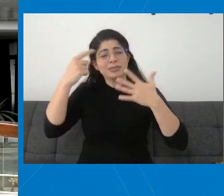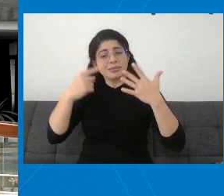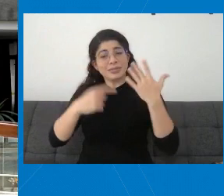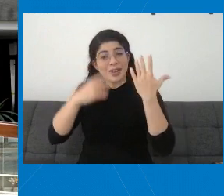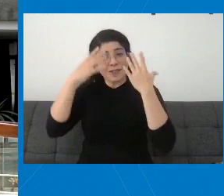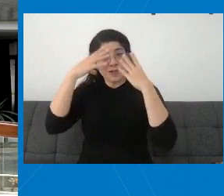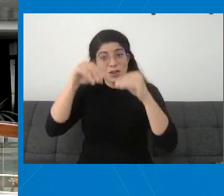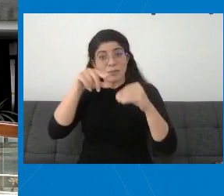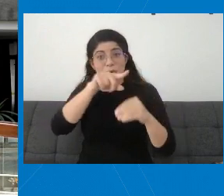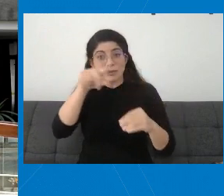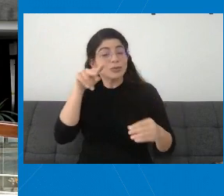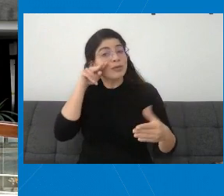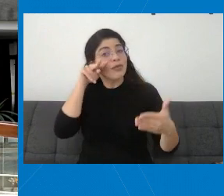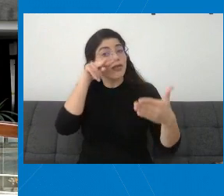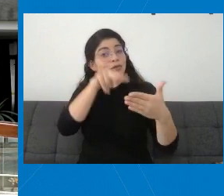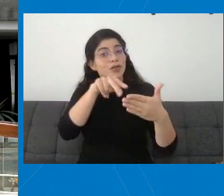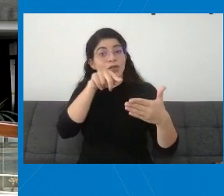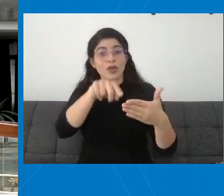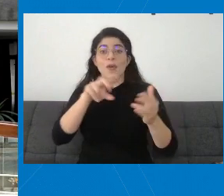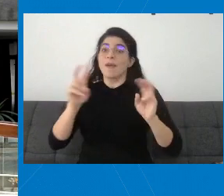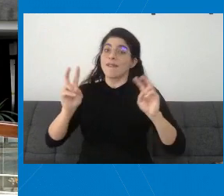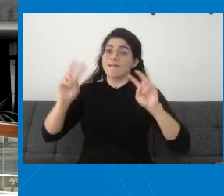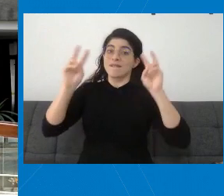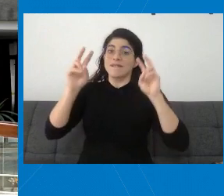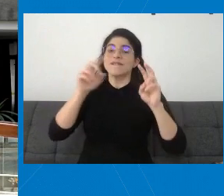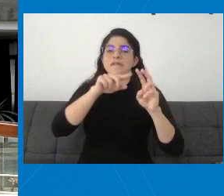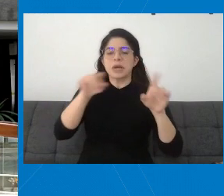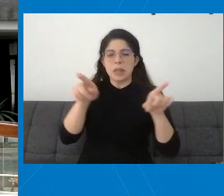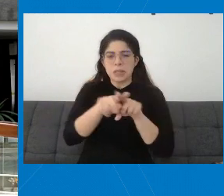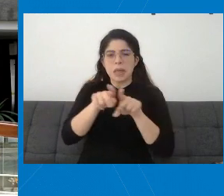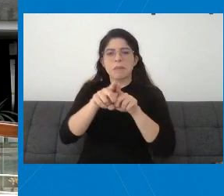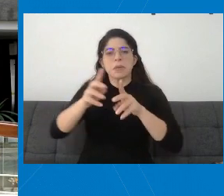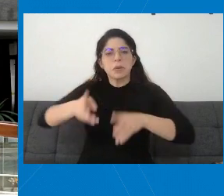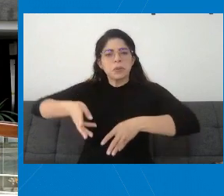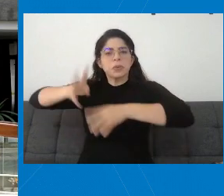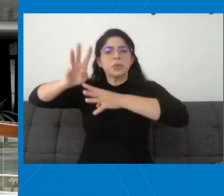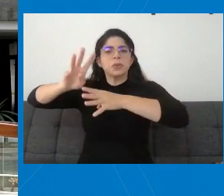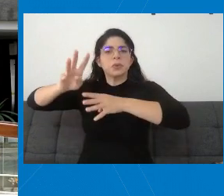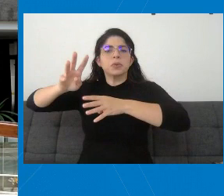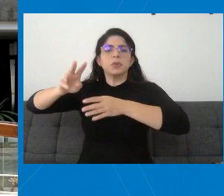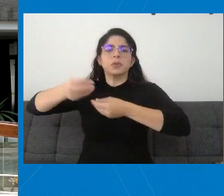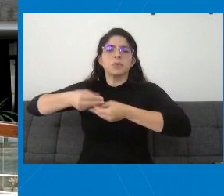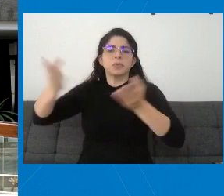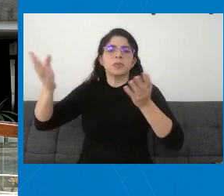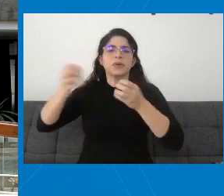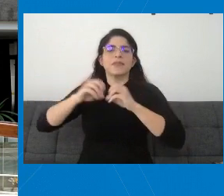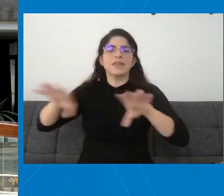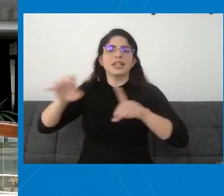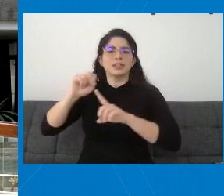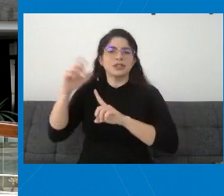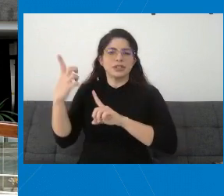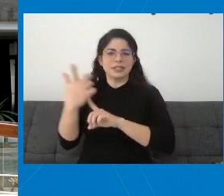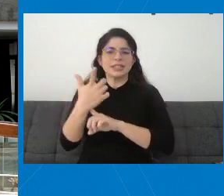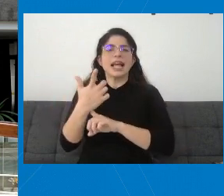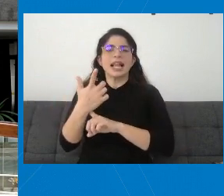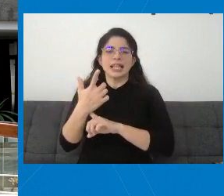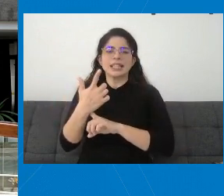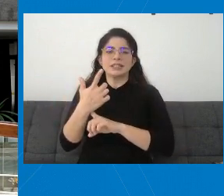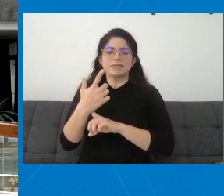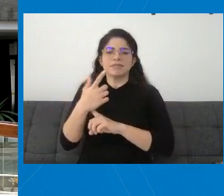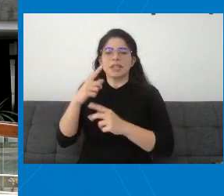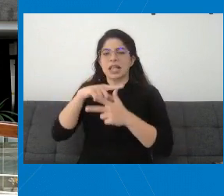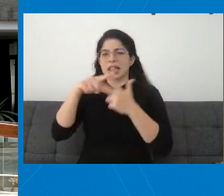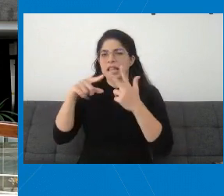proyectó durante esta transmisión va a estar posteada en nuestras redes sociales, en el de las tres